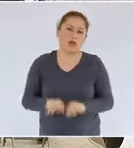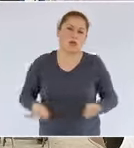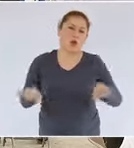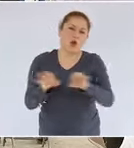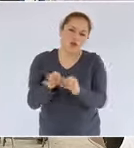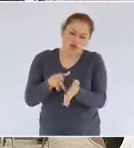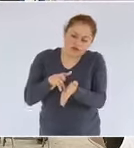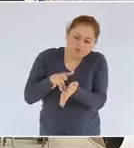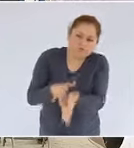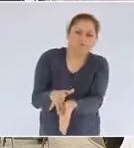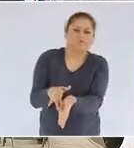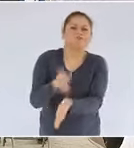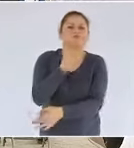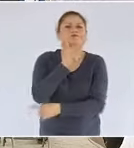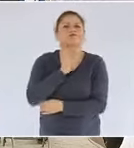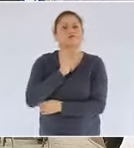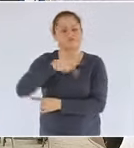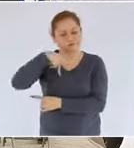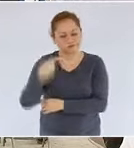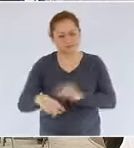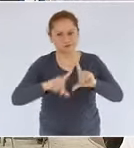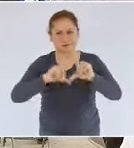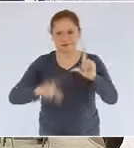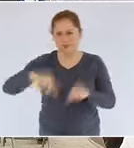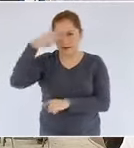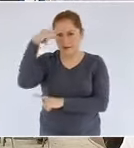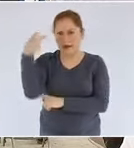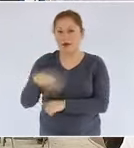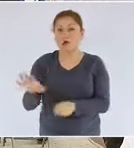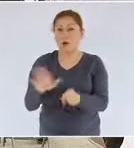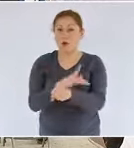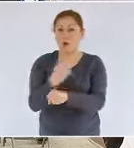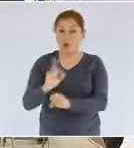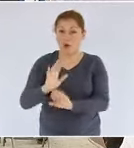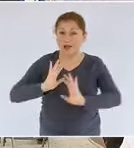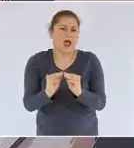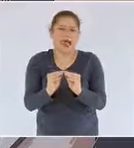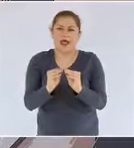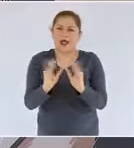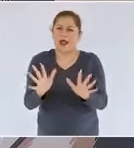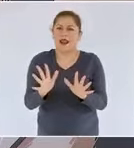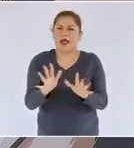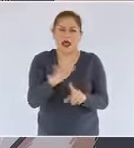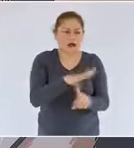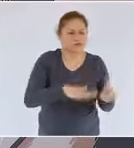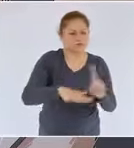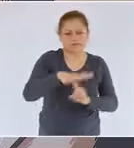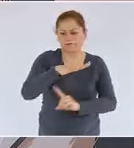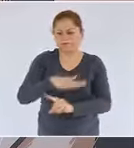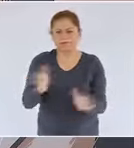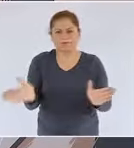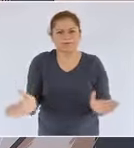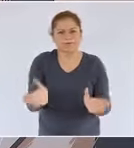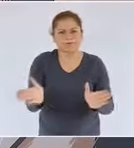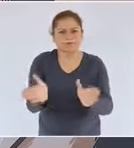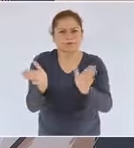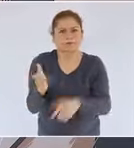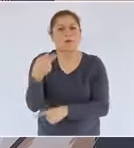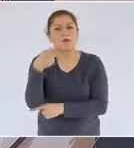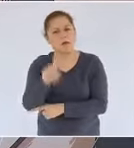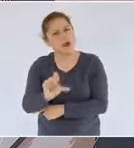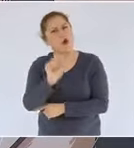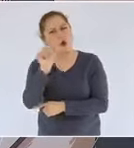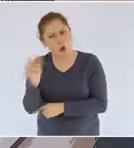con la producción futura de los campos descubiertos de campos a las siguientes acciones.